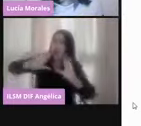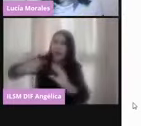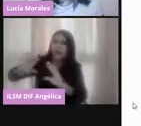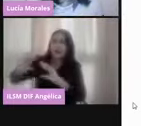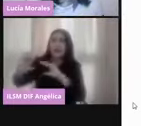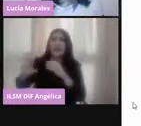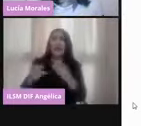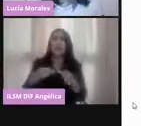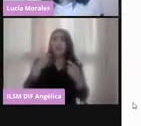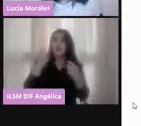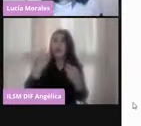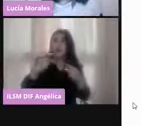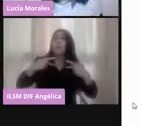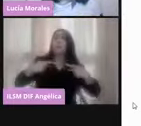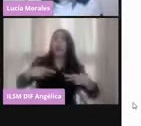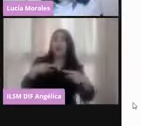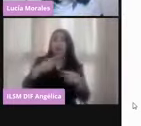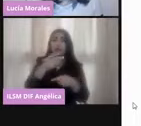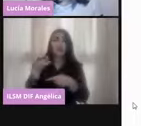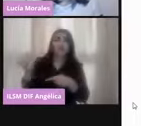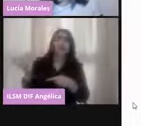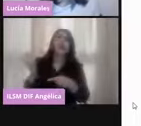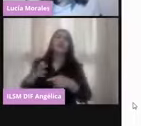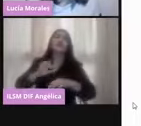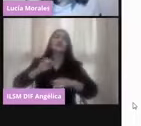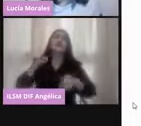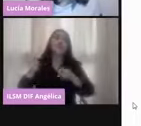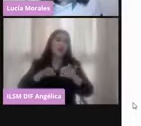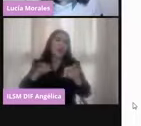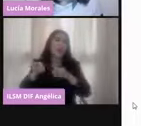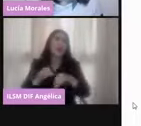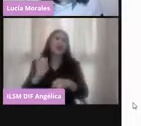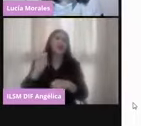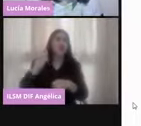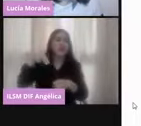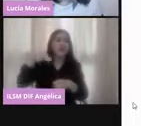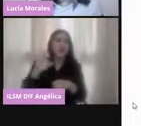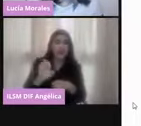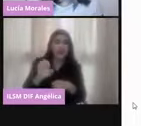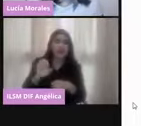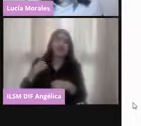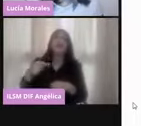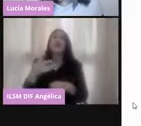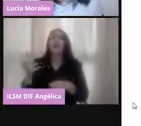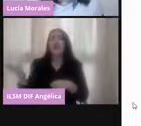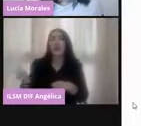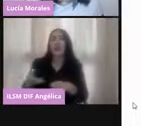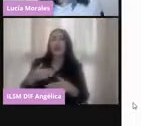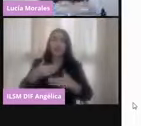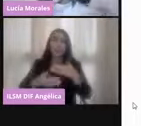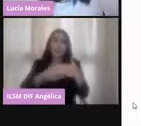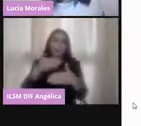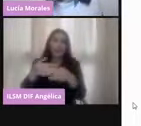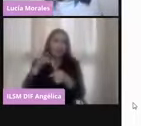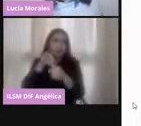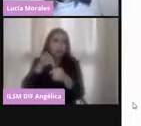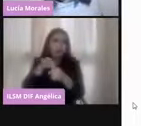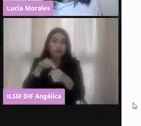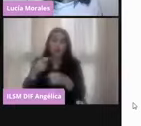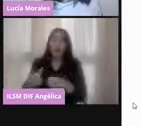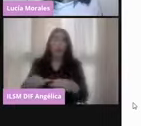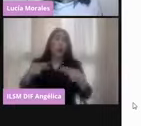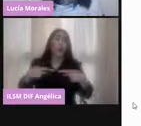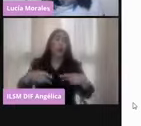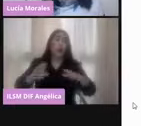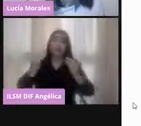personas, estas compañeras y compañeros que trabajan en el Instituto Nacional Electoral, en los proyectos electorales, es un ejército de personas